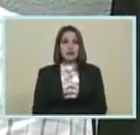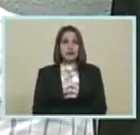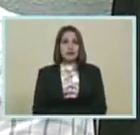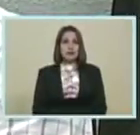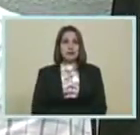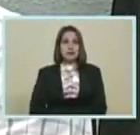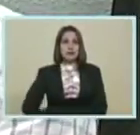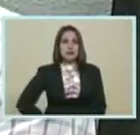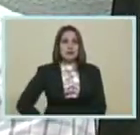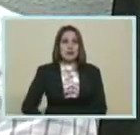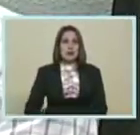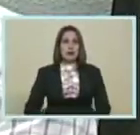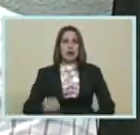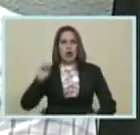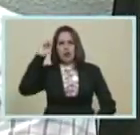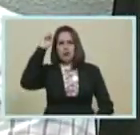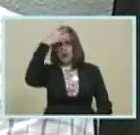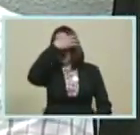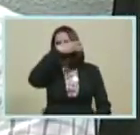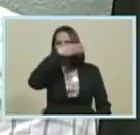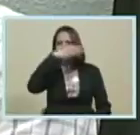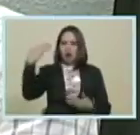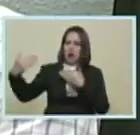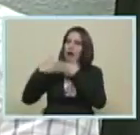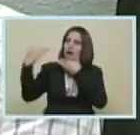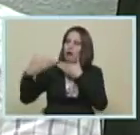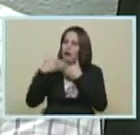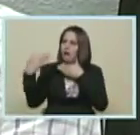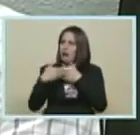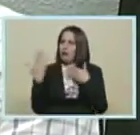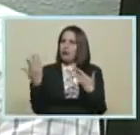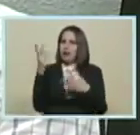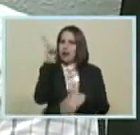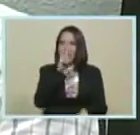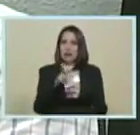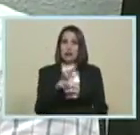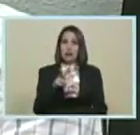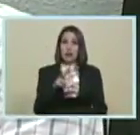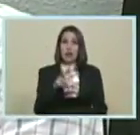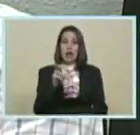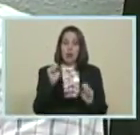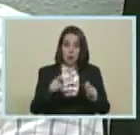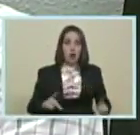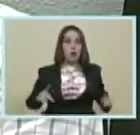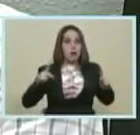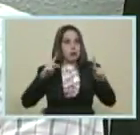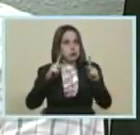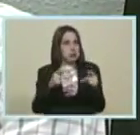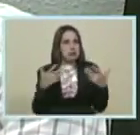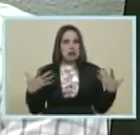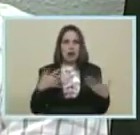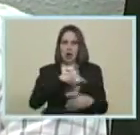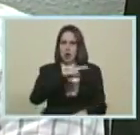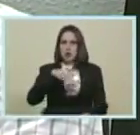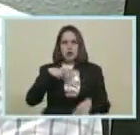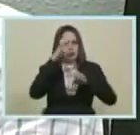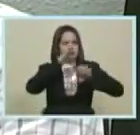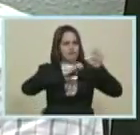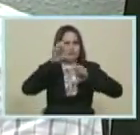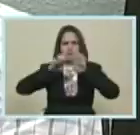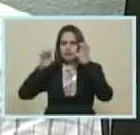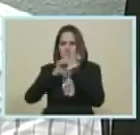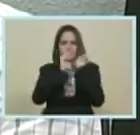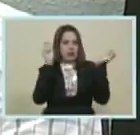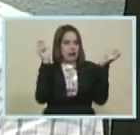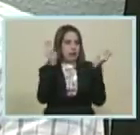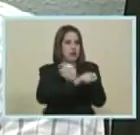La agresión de Trump Contra el pueblo de Venezuela Es una gran oportunidad Para revisar Y cambiar